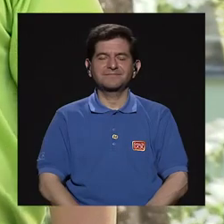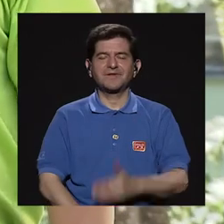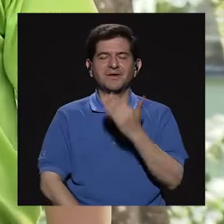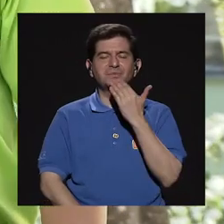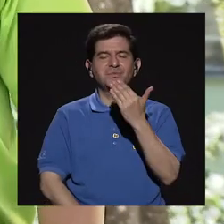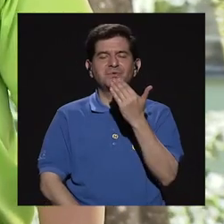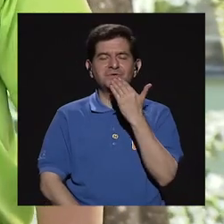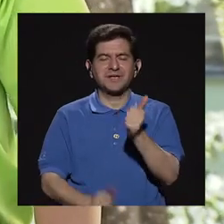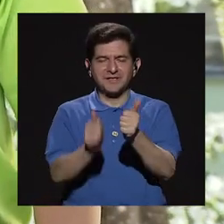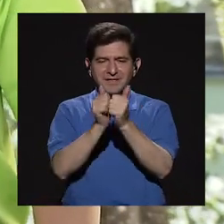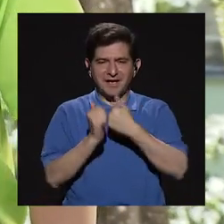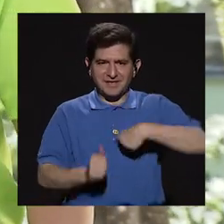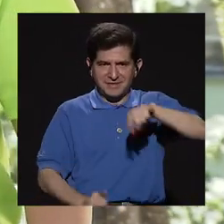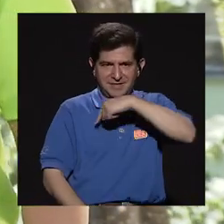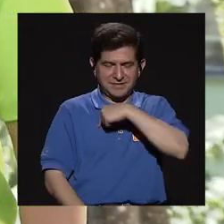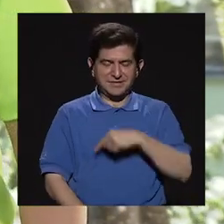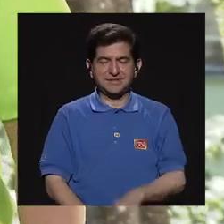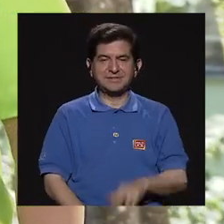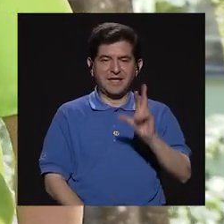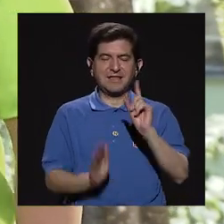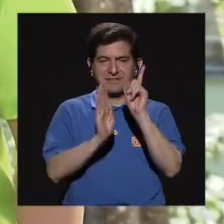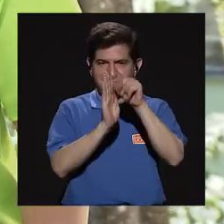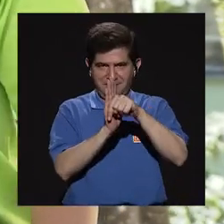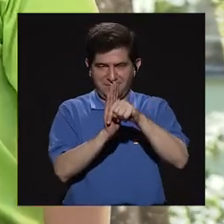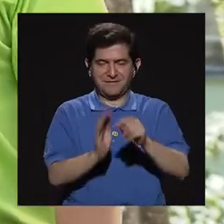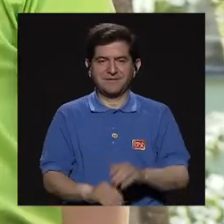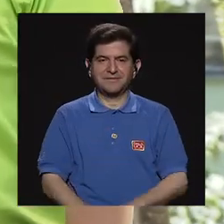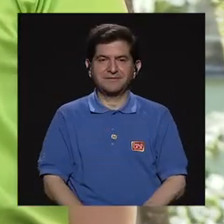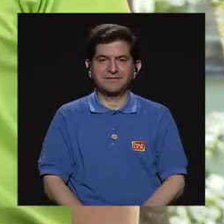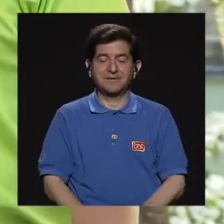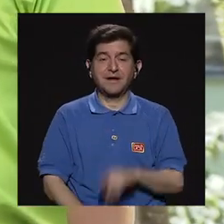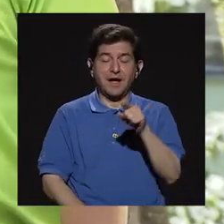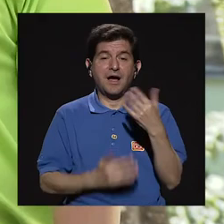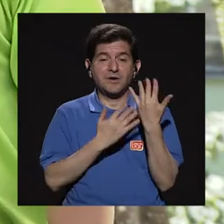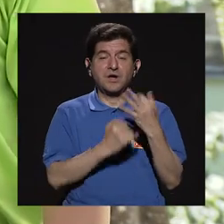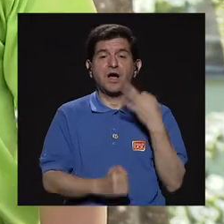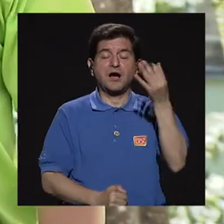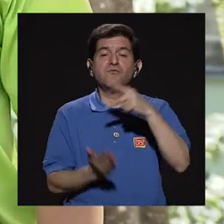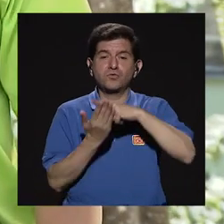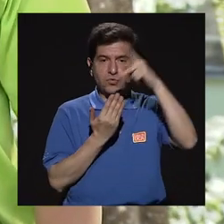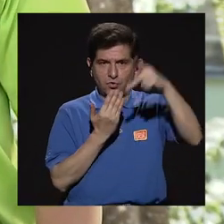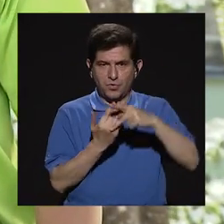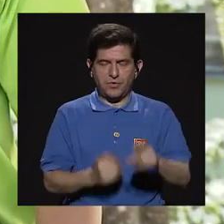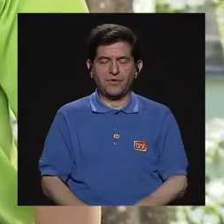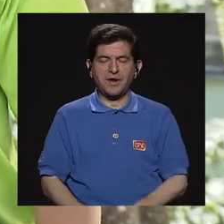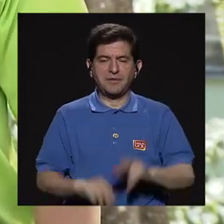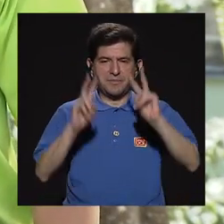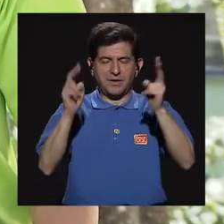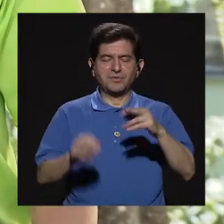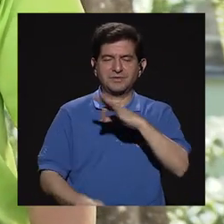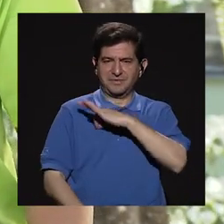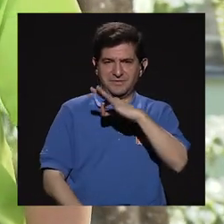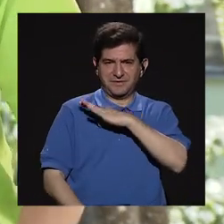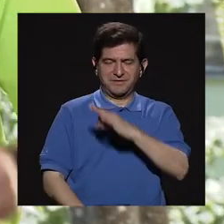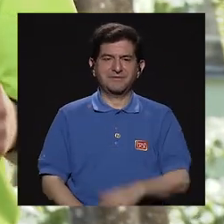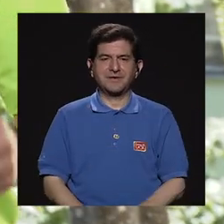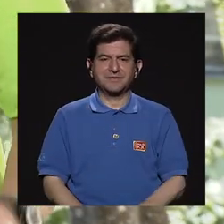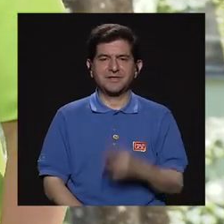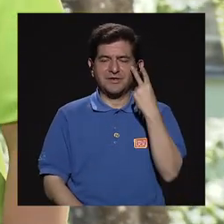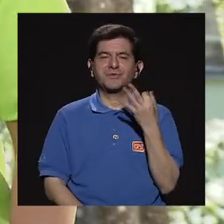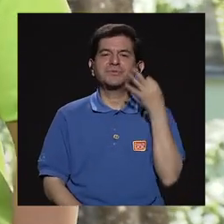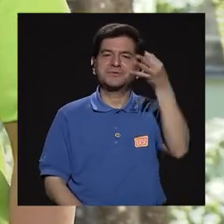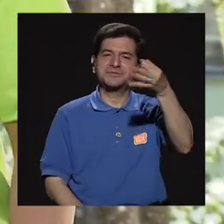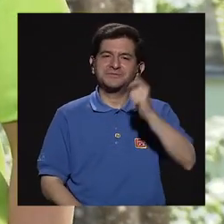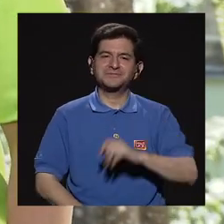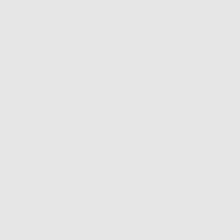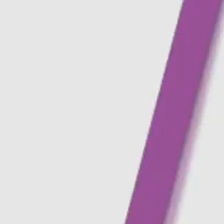Muchas gracias por acompañarnos durante estos 30 minutos. Les esperamos en una próxima edición con más temas de bienestar. Hasta